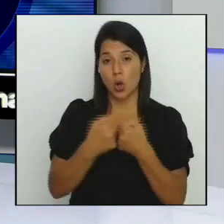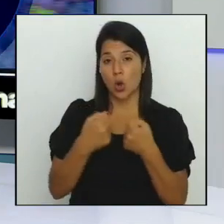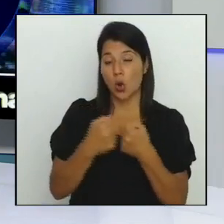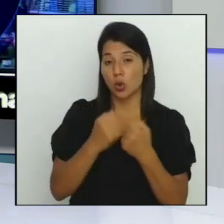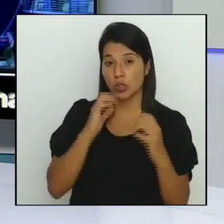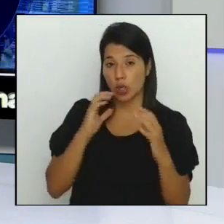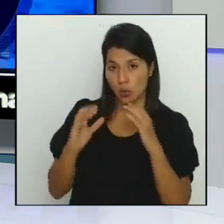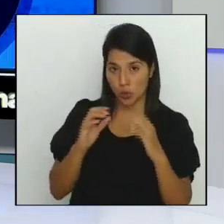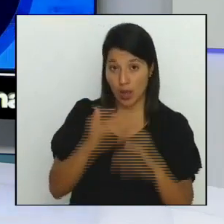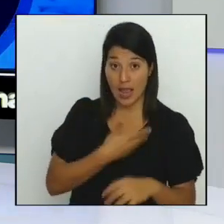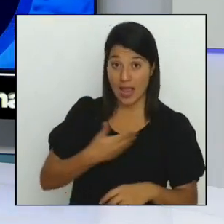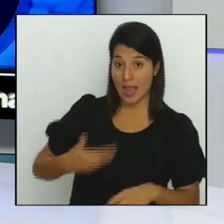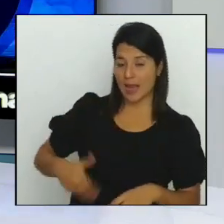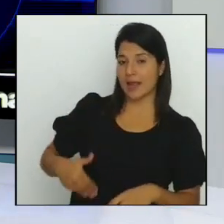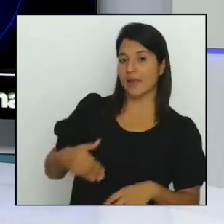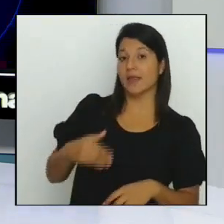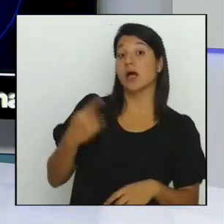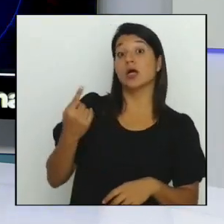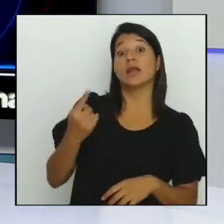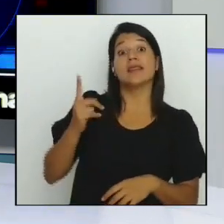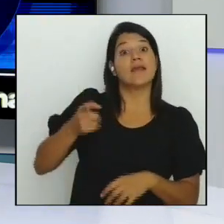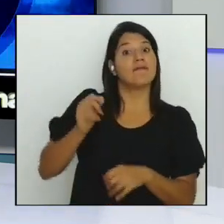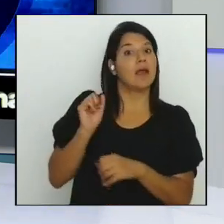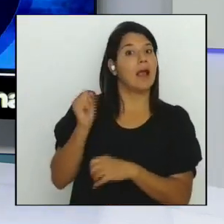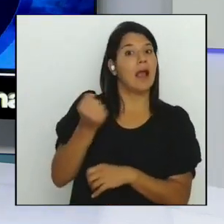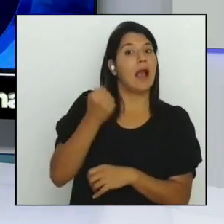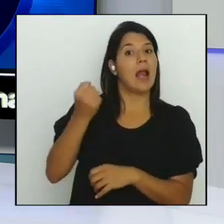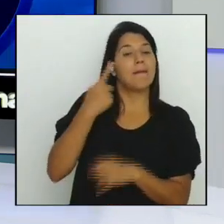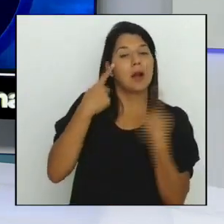a la victoria como aliada para buscar clasificación